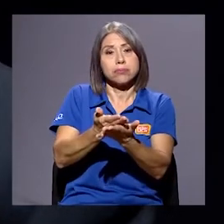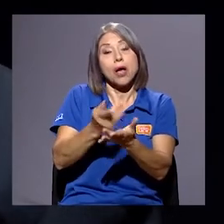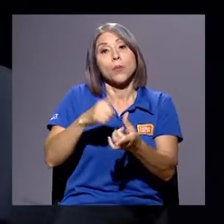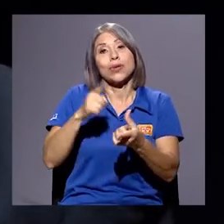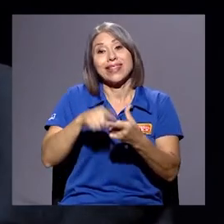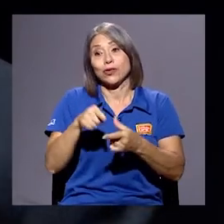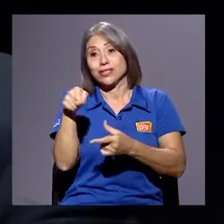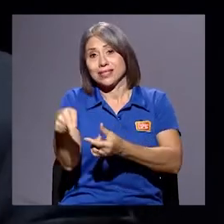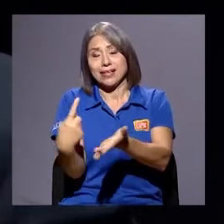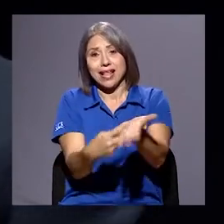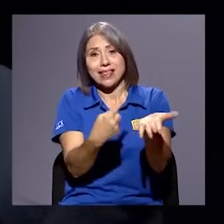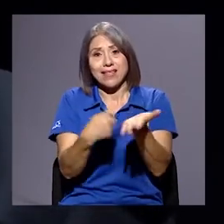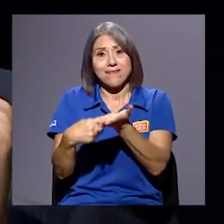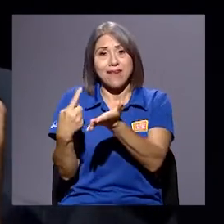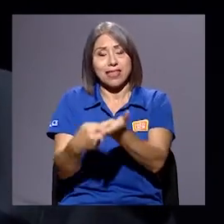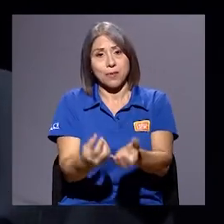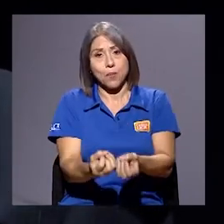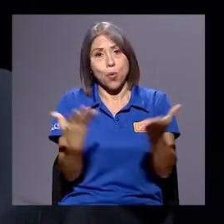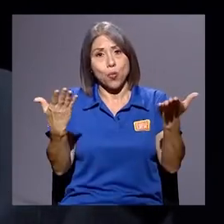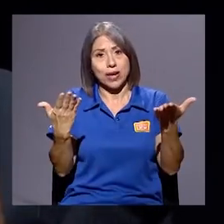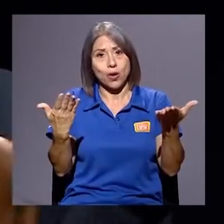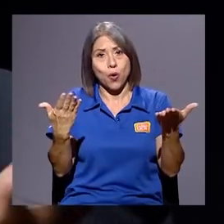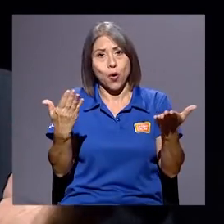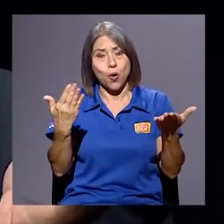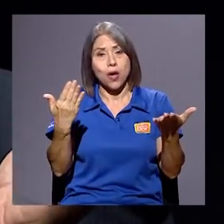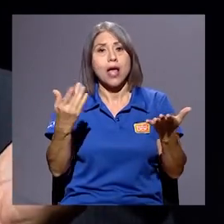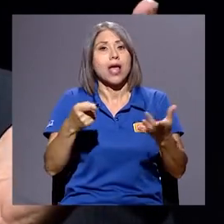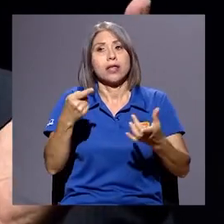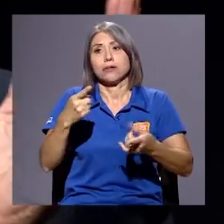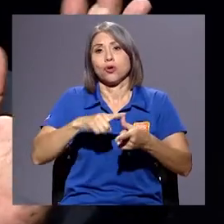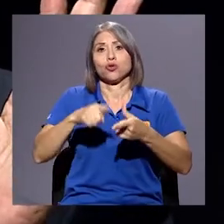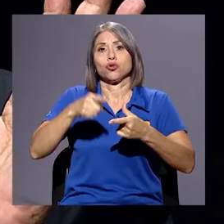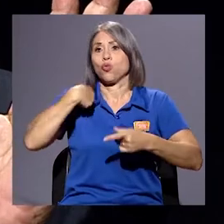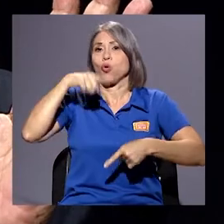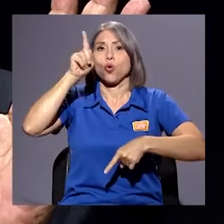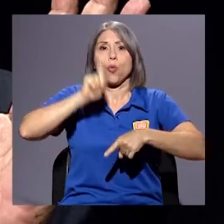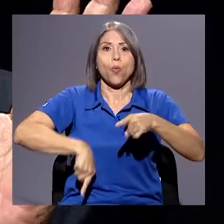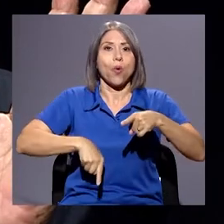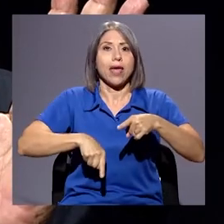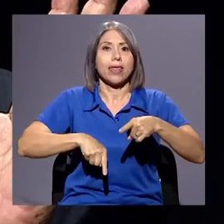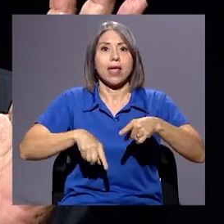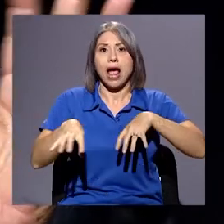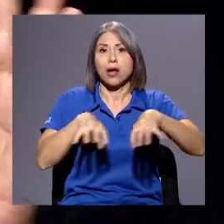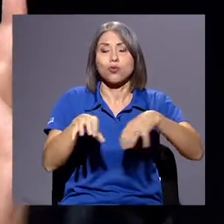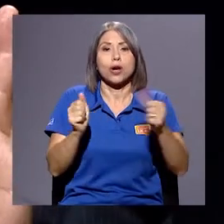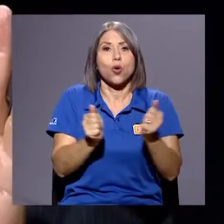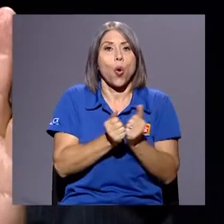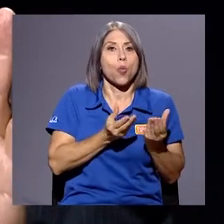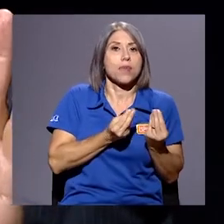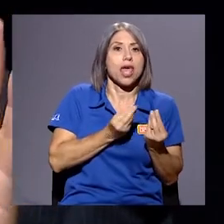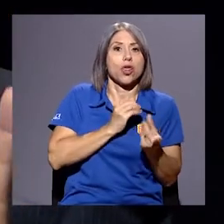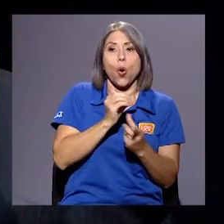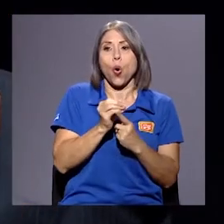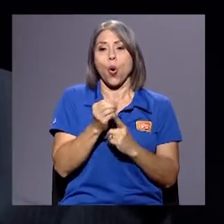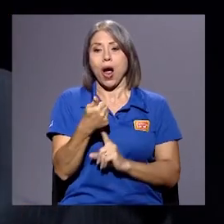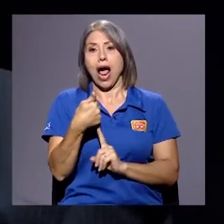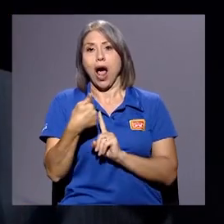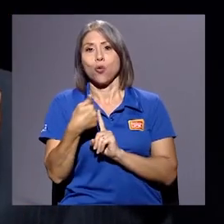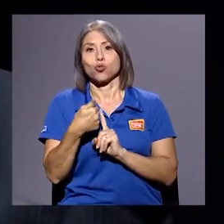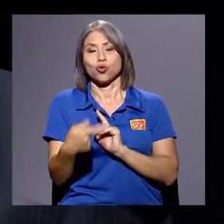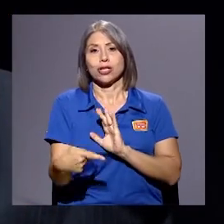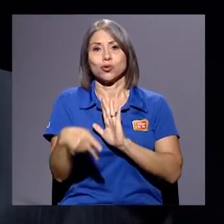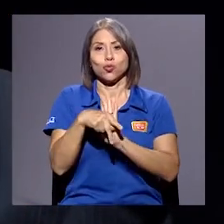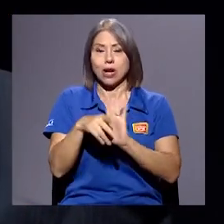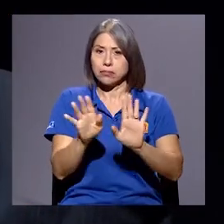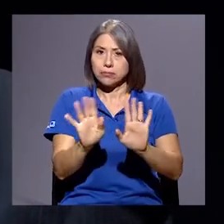que es donde tenemos que traer todos estos temas, uno no puede actuar aquí con miedo a autocensura. Así es. Tenemos que poner los problemas justamente en su